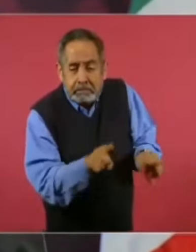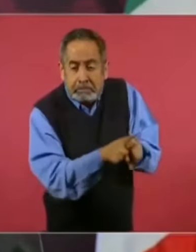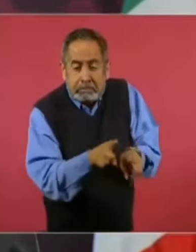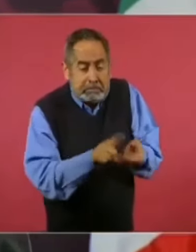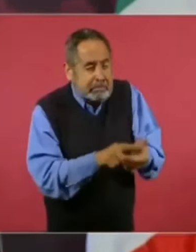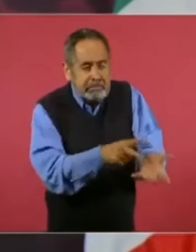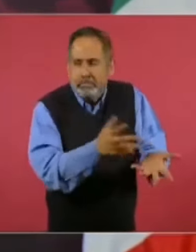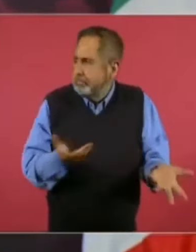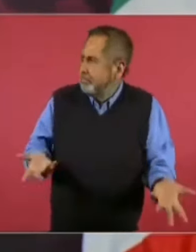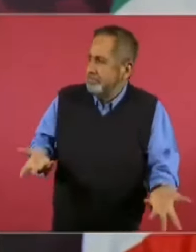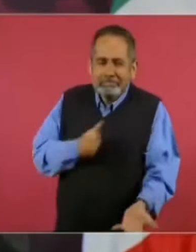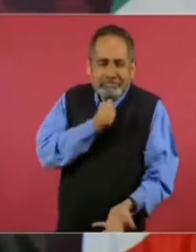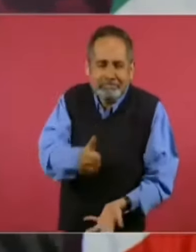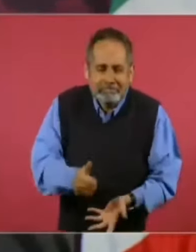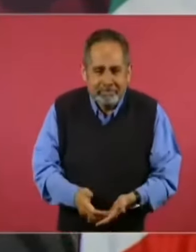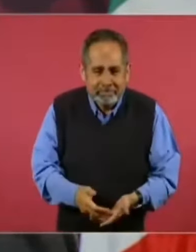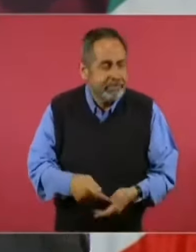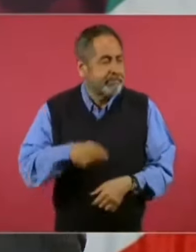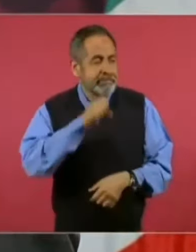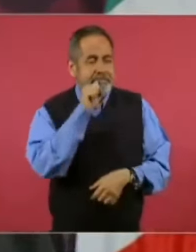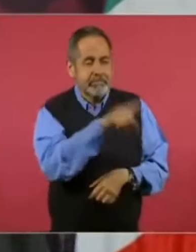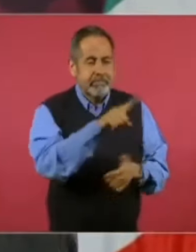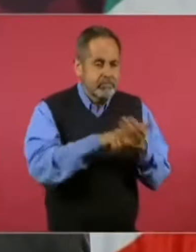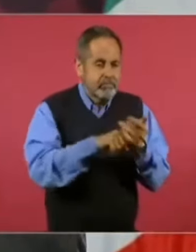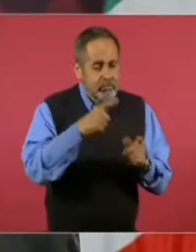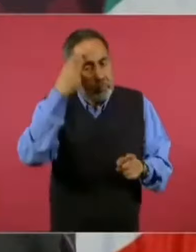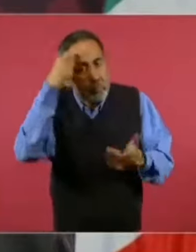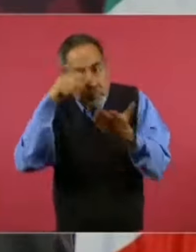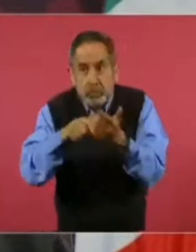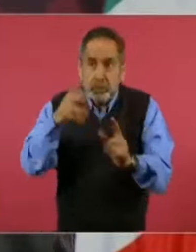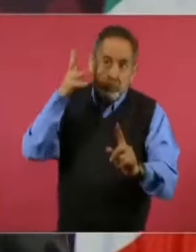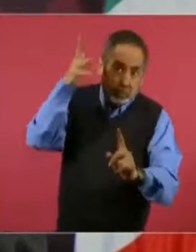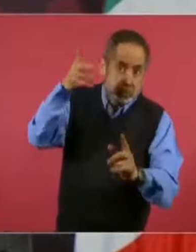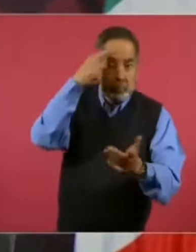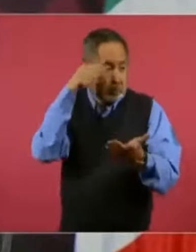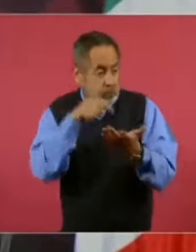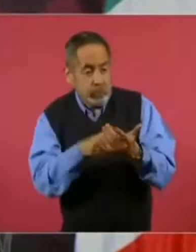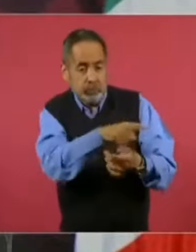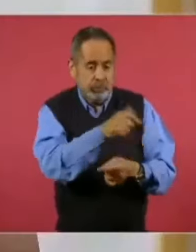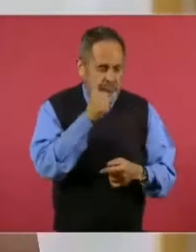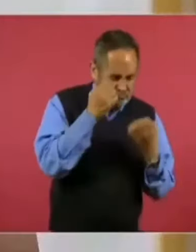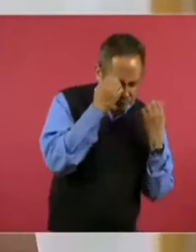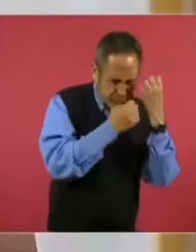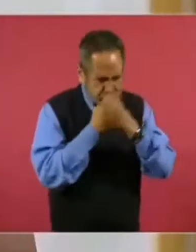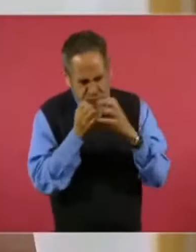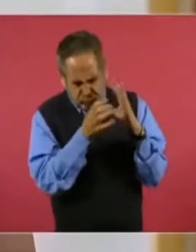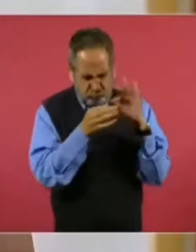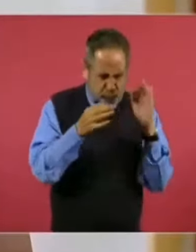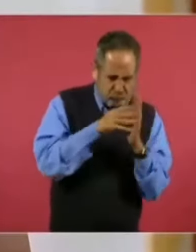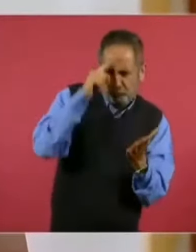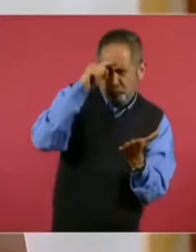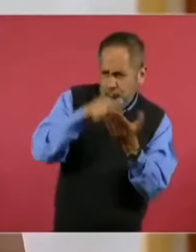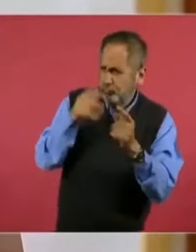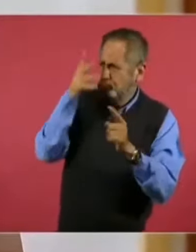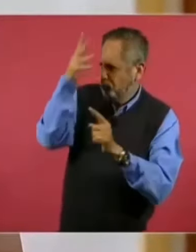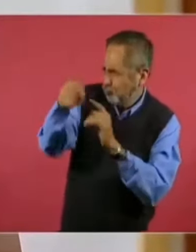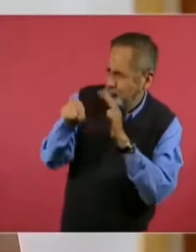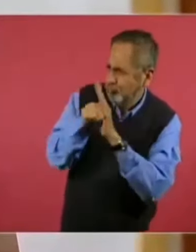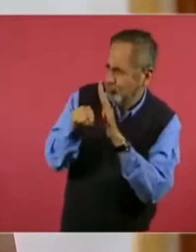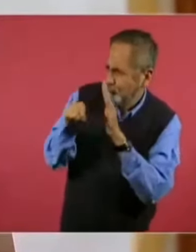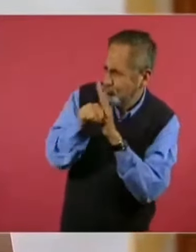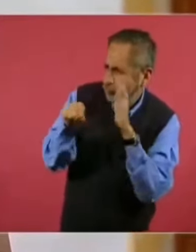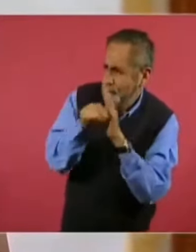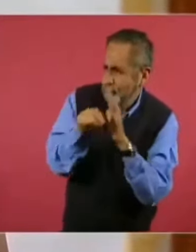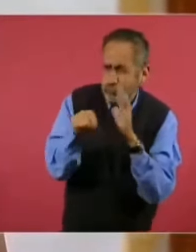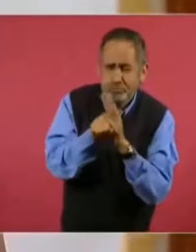Y, por ejemplo, todos sus pronósticos, todos, hagan un análisis en seis